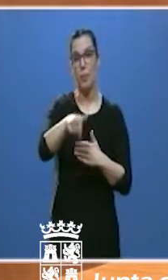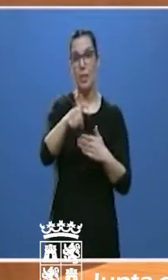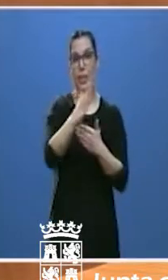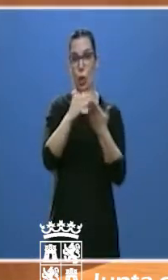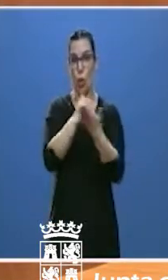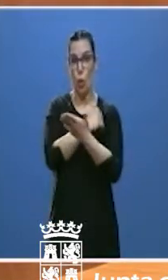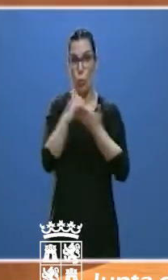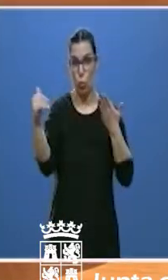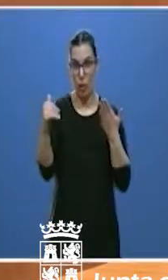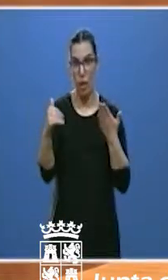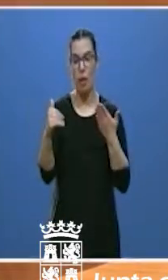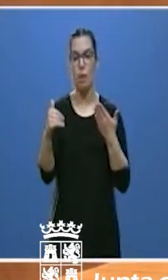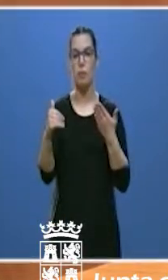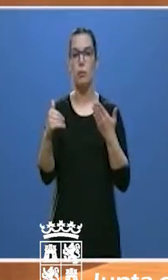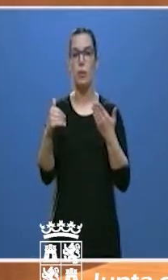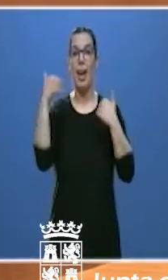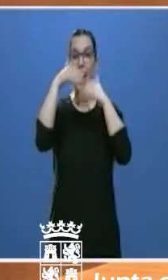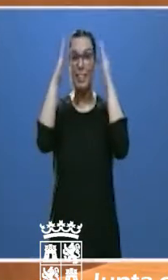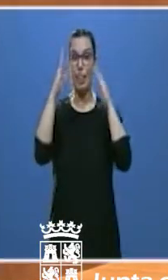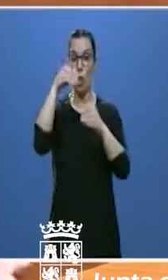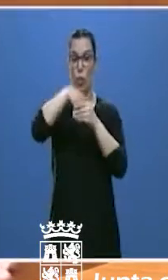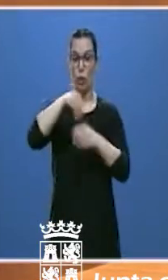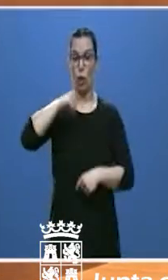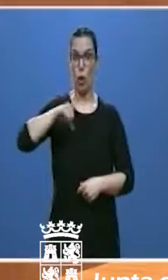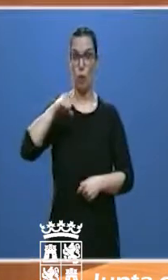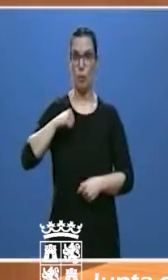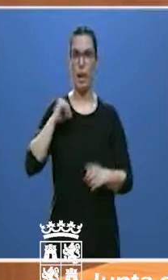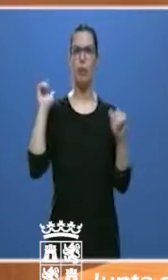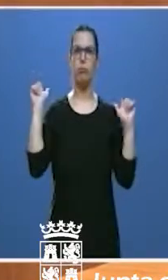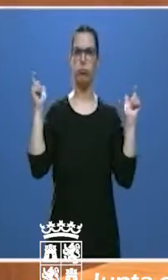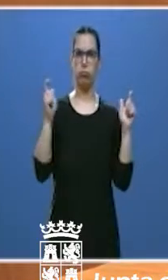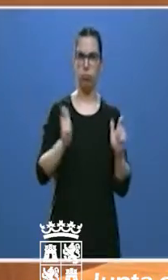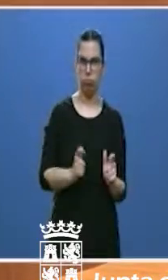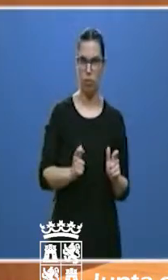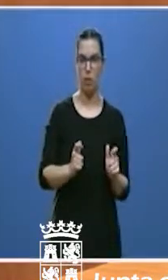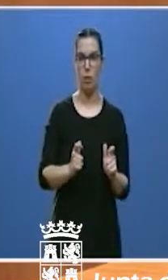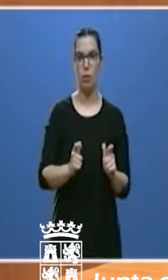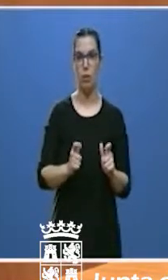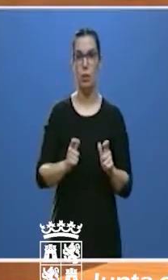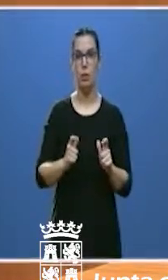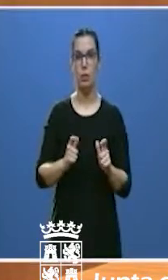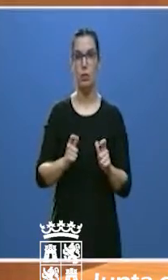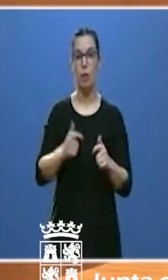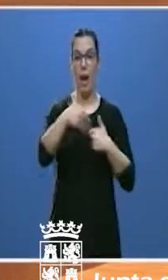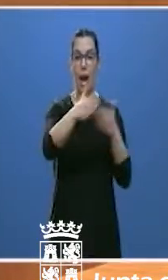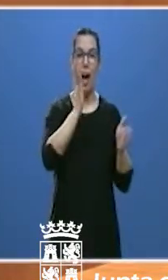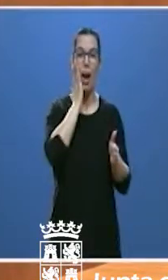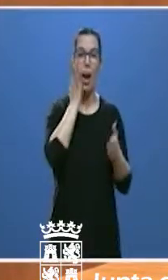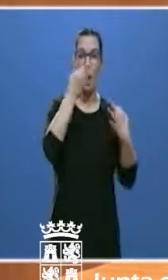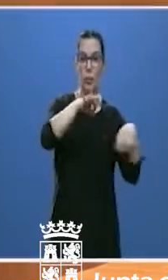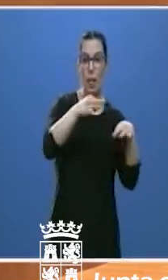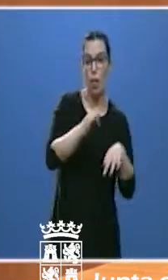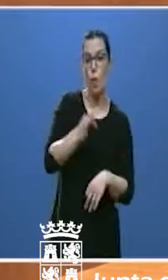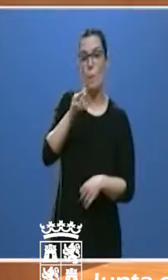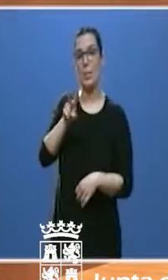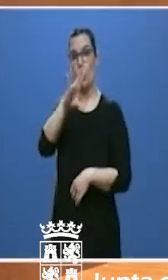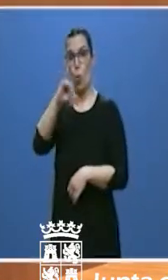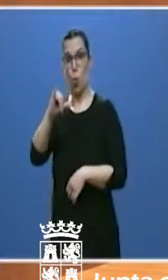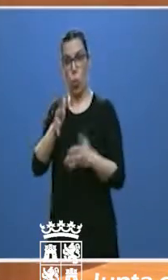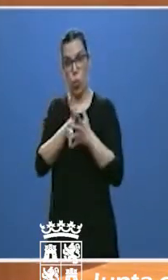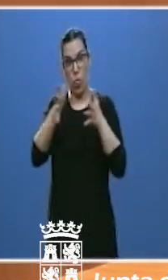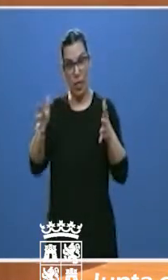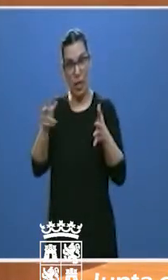curva hospitalaria continúa reduciéndose. El número de personas hospitalizadas en planta y en las UCI extendidas